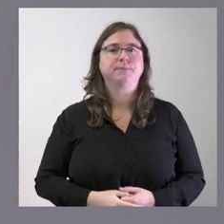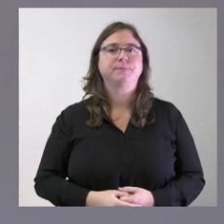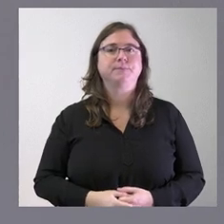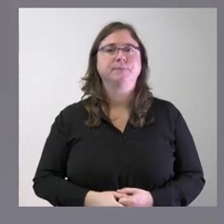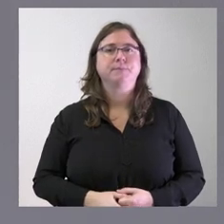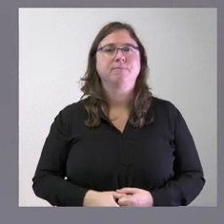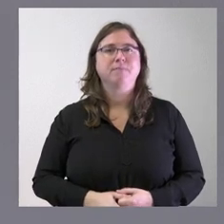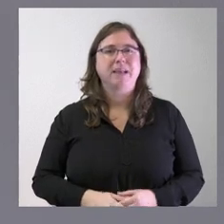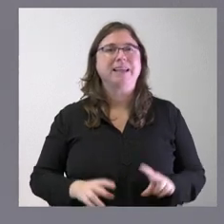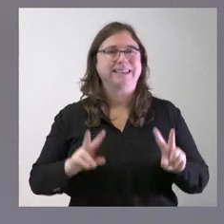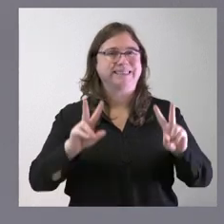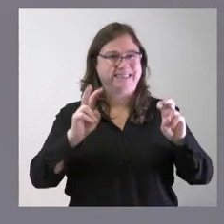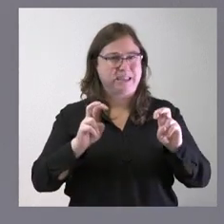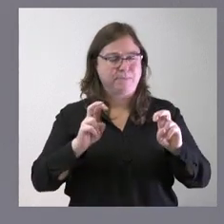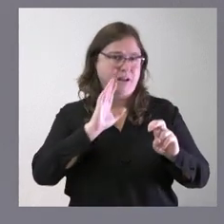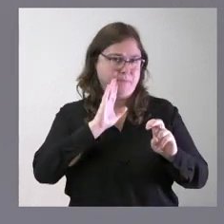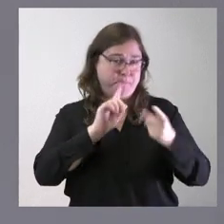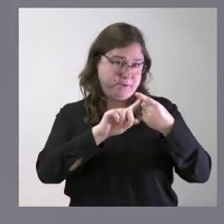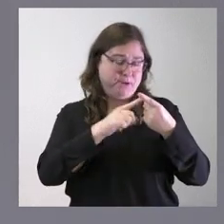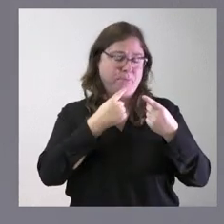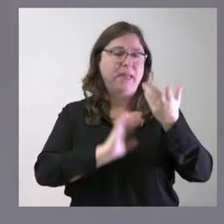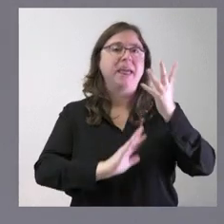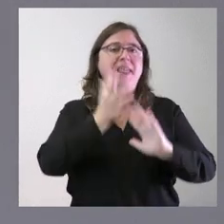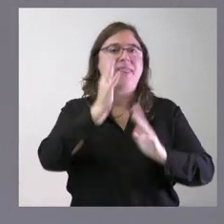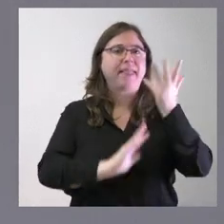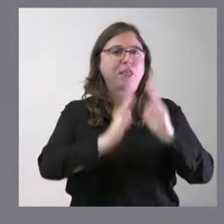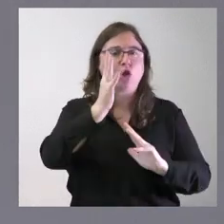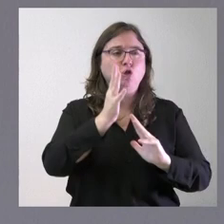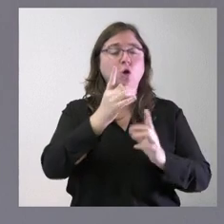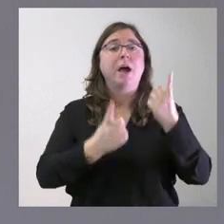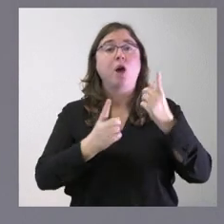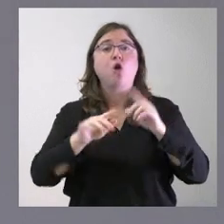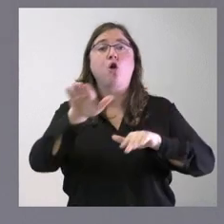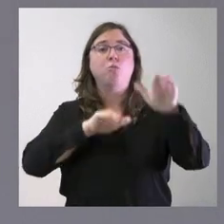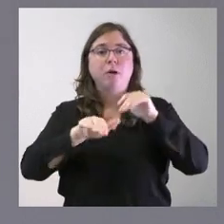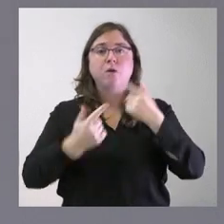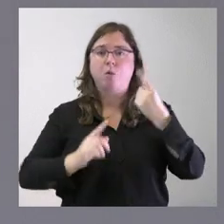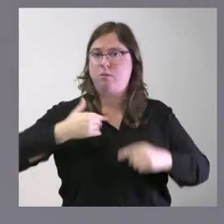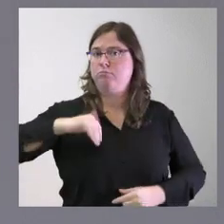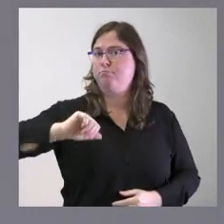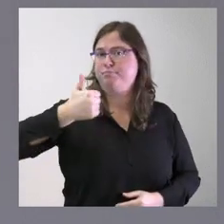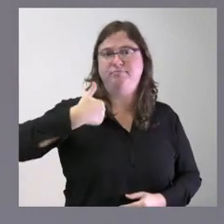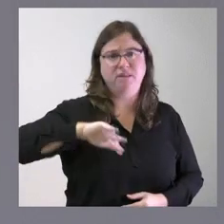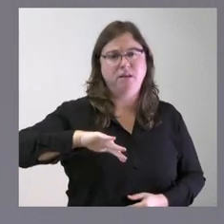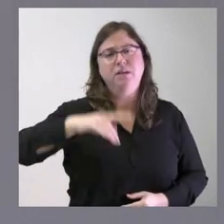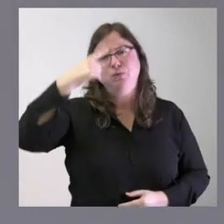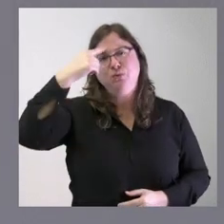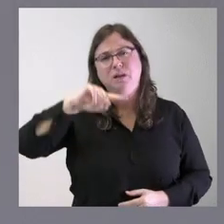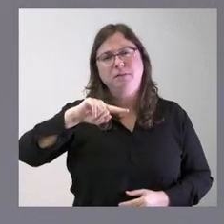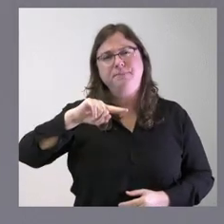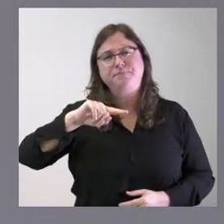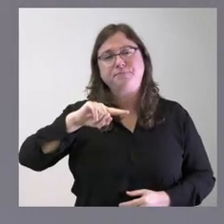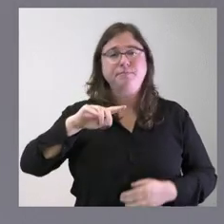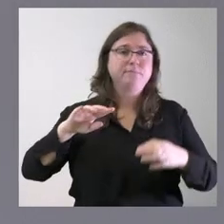La cuestión de los incendios que usted plantea en algunas convocatorias se han resuelto ya usted sabe que la que al menos